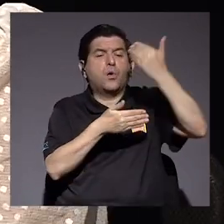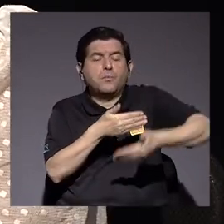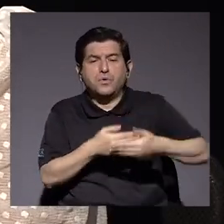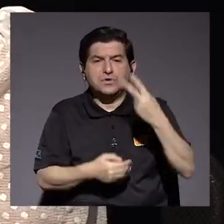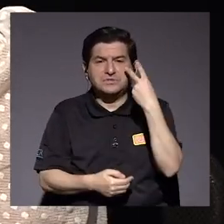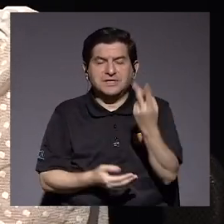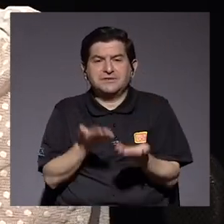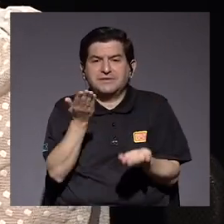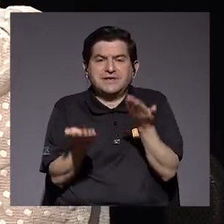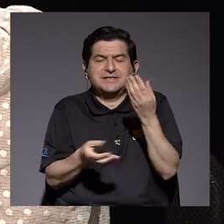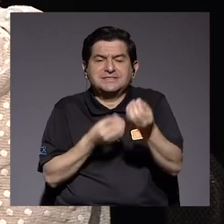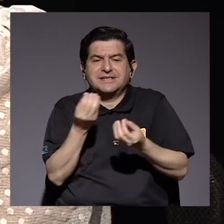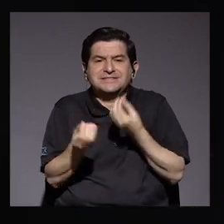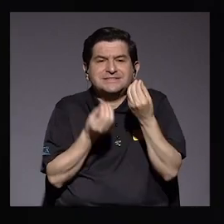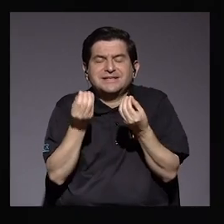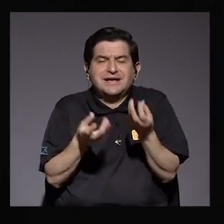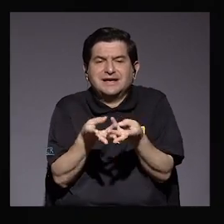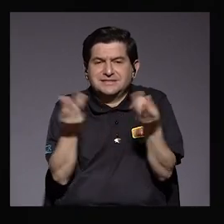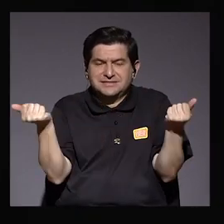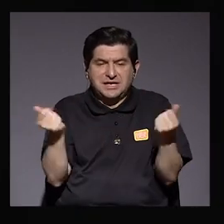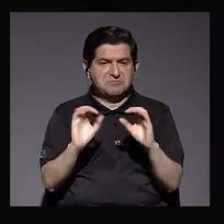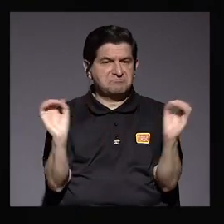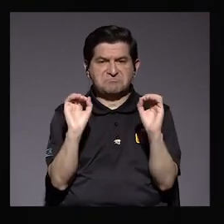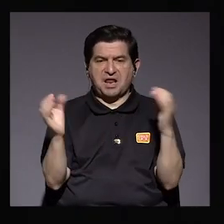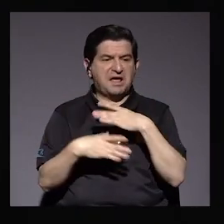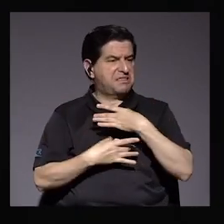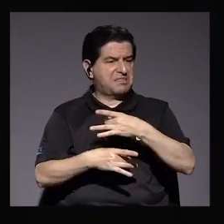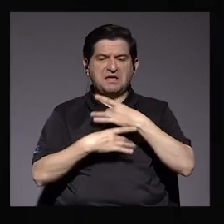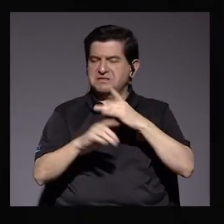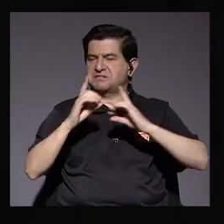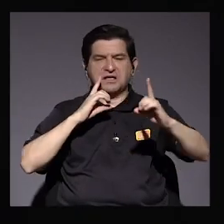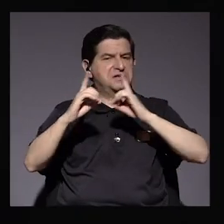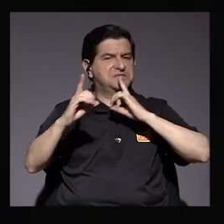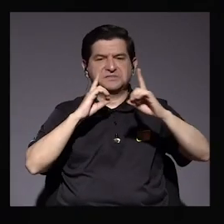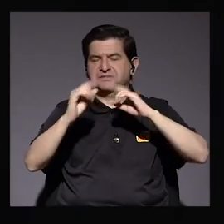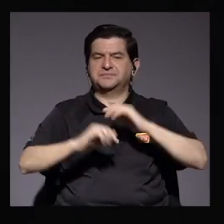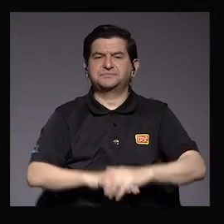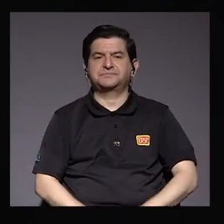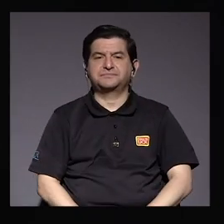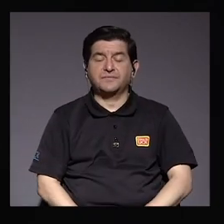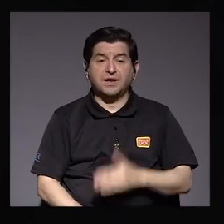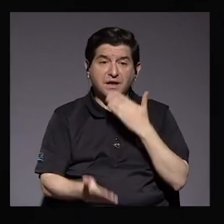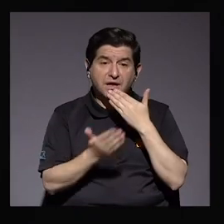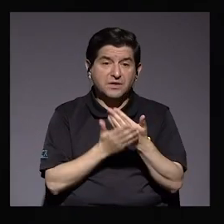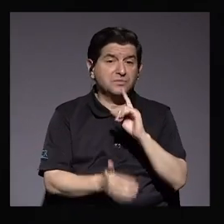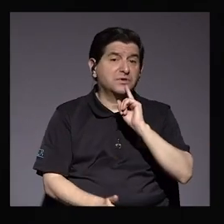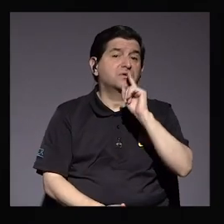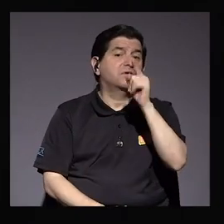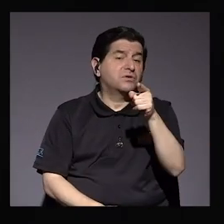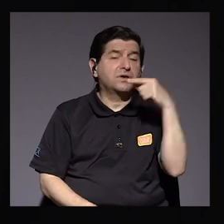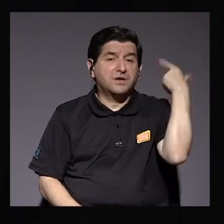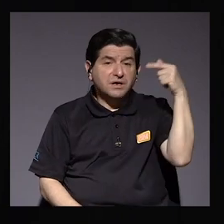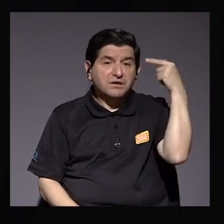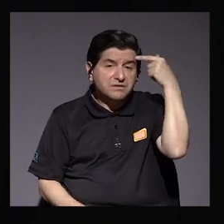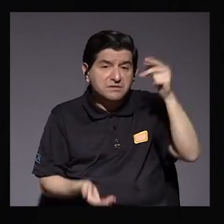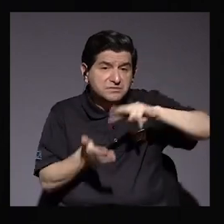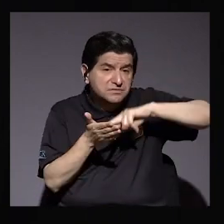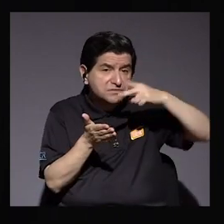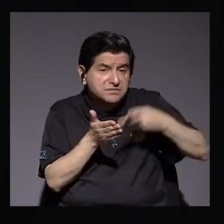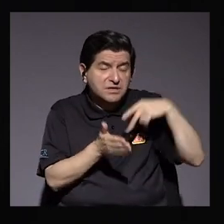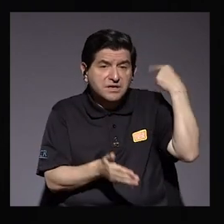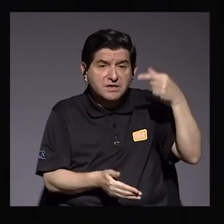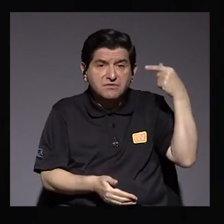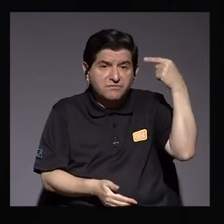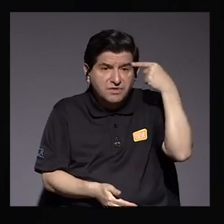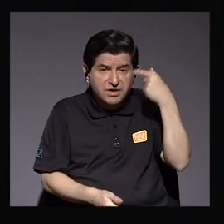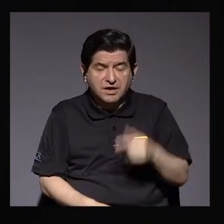para ver qué podíamos hacer para solucionar eso. Ningún interés en tener ningún diálogo. Es muy bueno esa acotación que usted hace del gobierno porque eso quiere decir que el gobierno